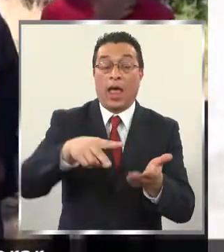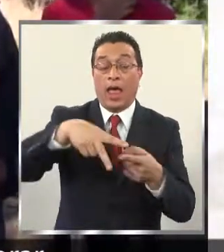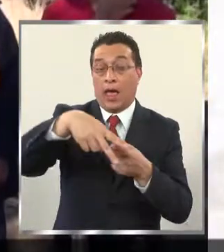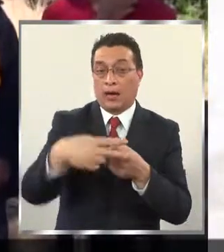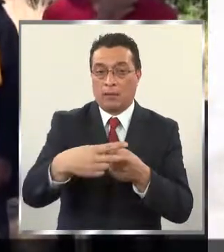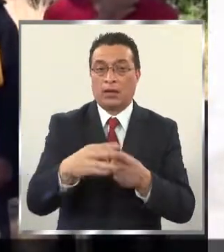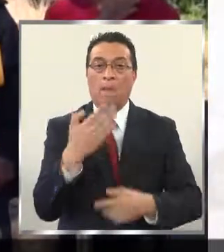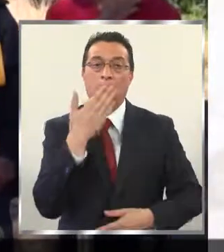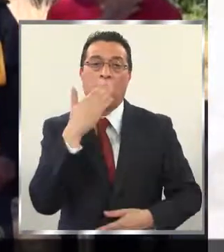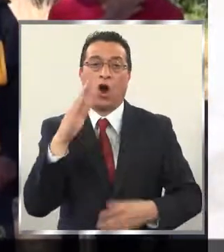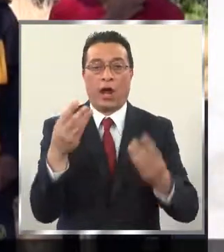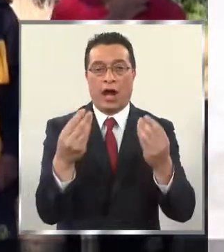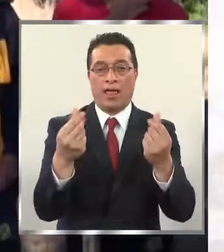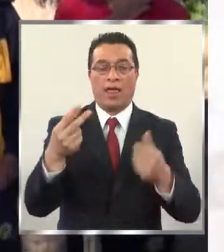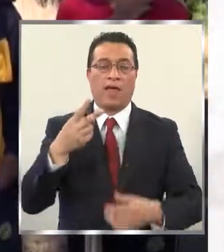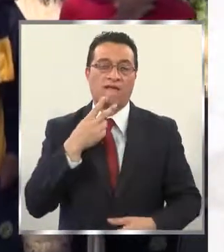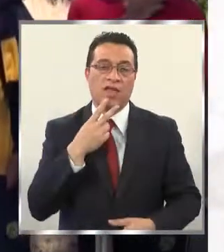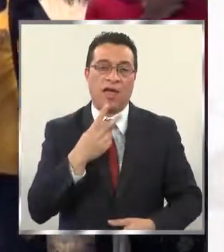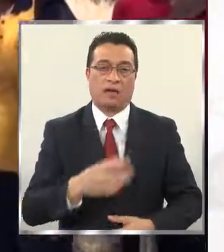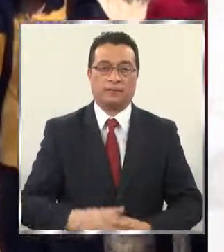mejorar su calidad de vida.